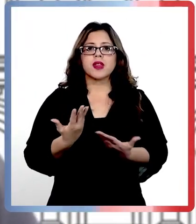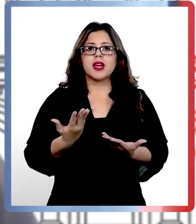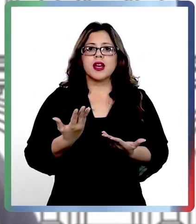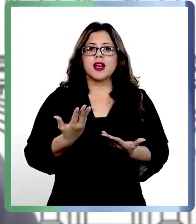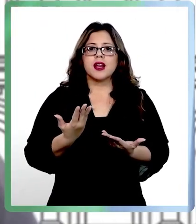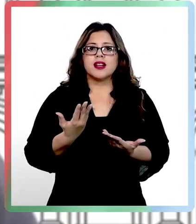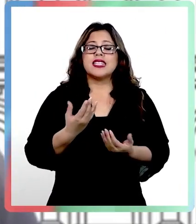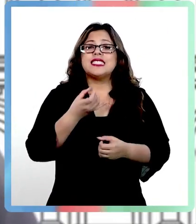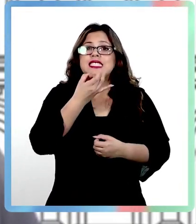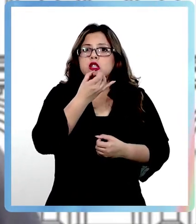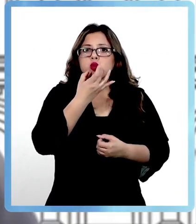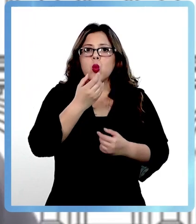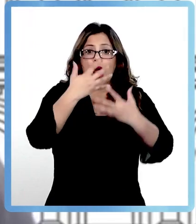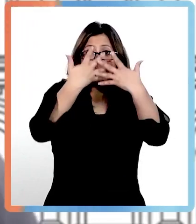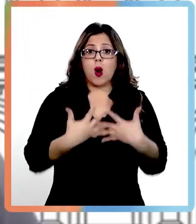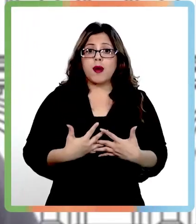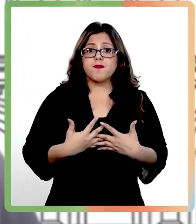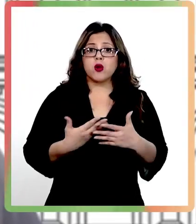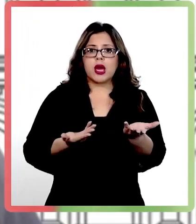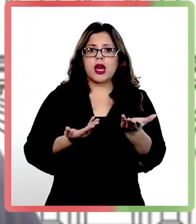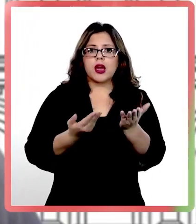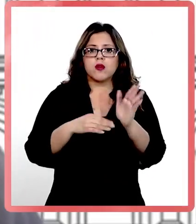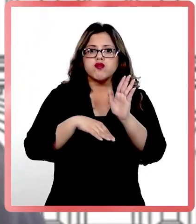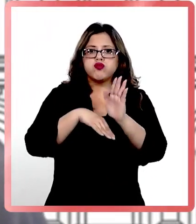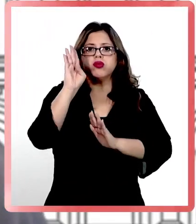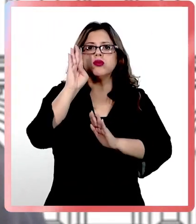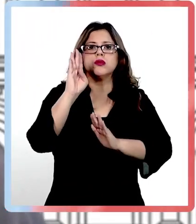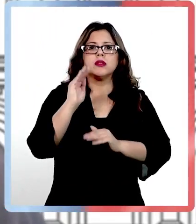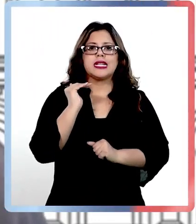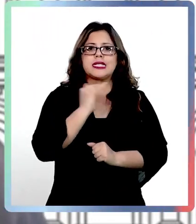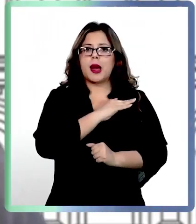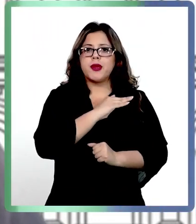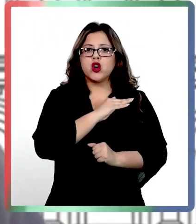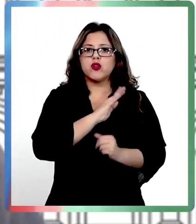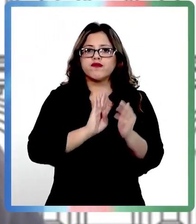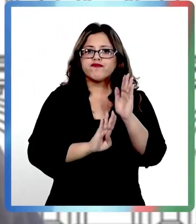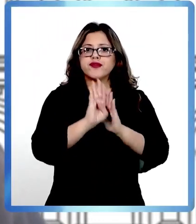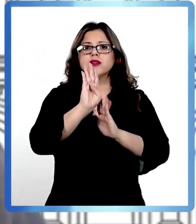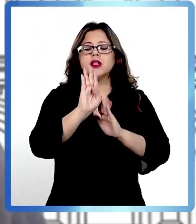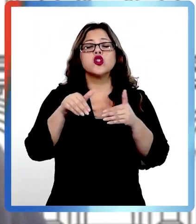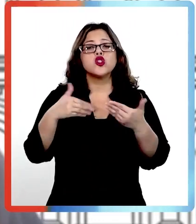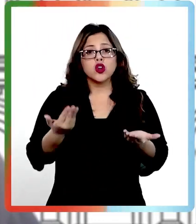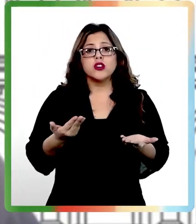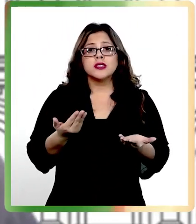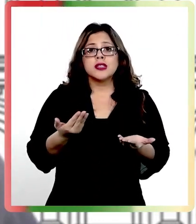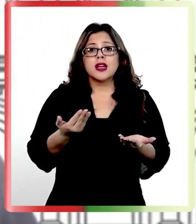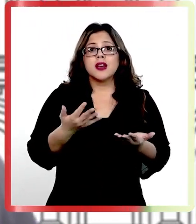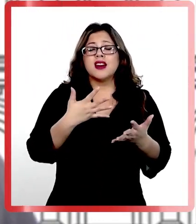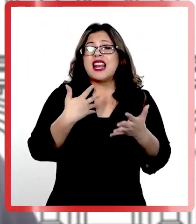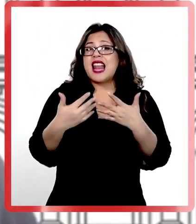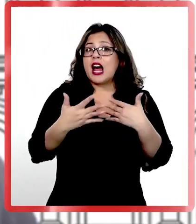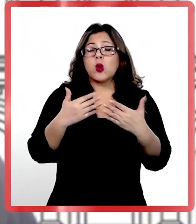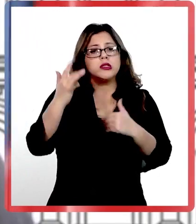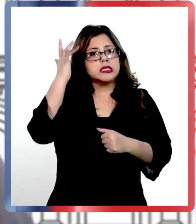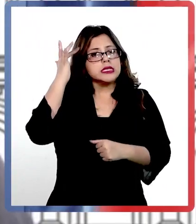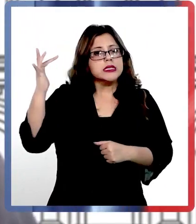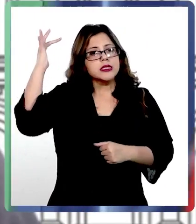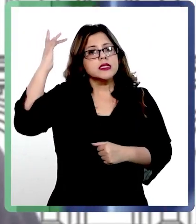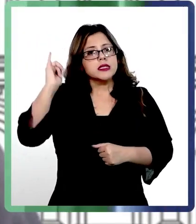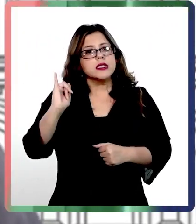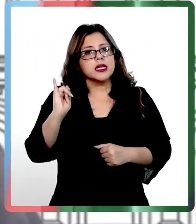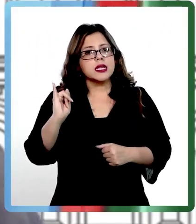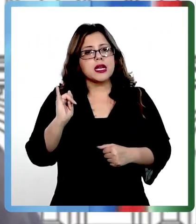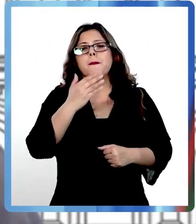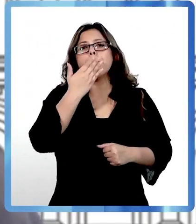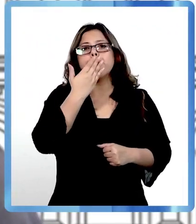sube la glicemia o la insulina así, muy rapidito. Entonces, no hay nada mejor, la naturaleza es muy sabia,